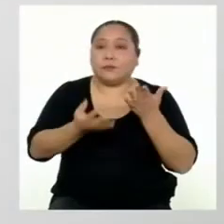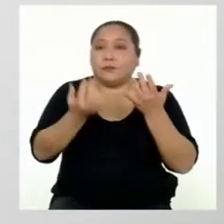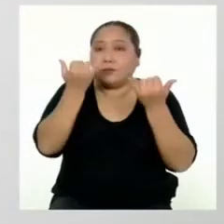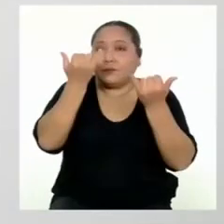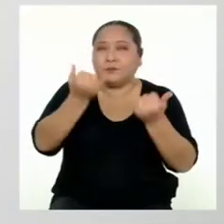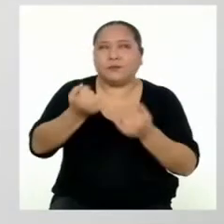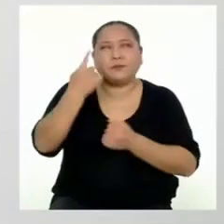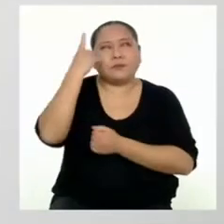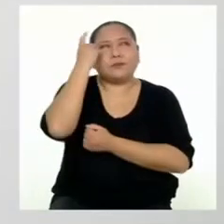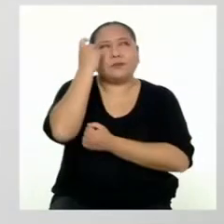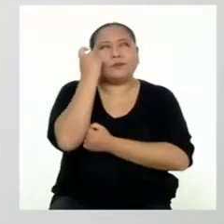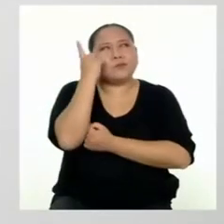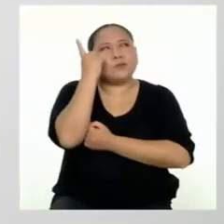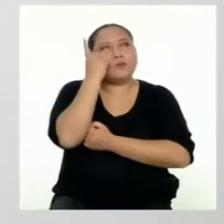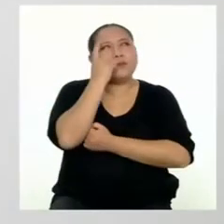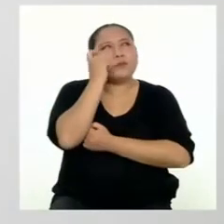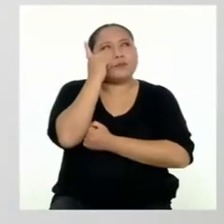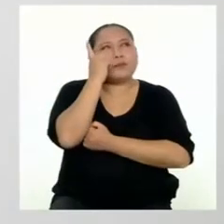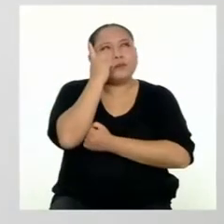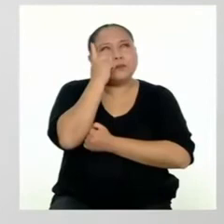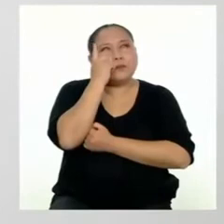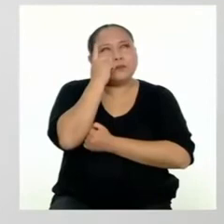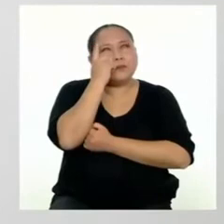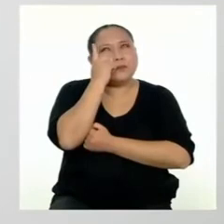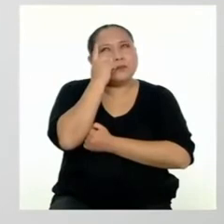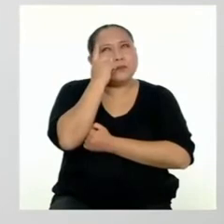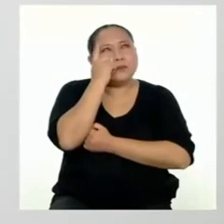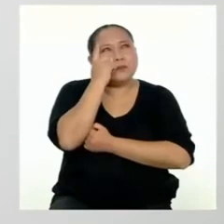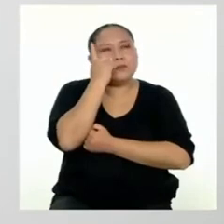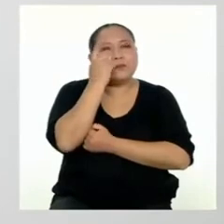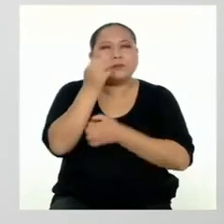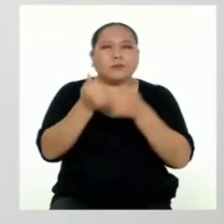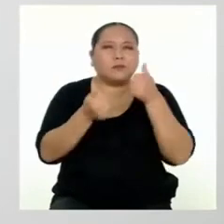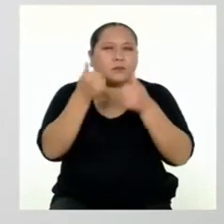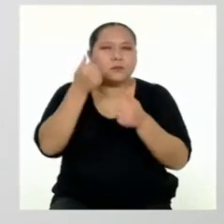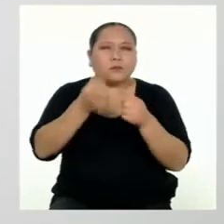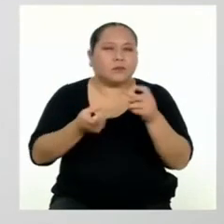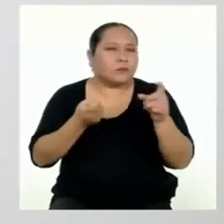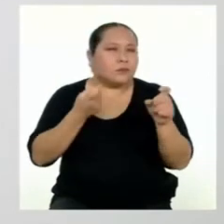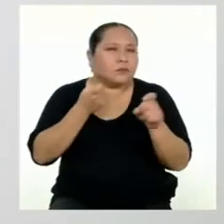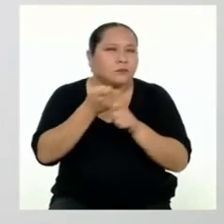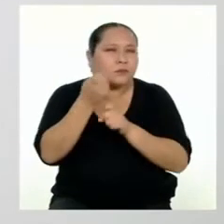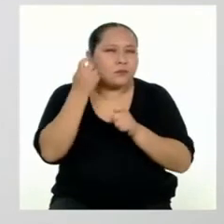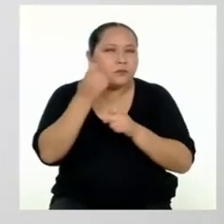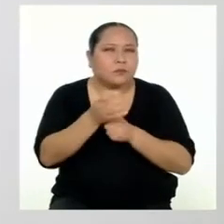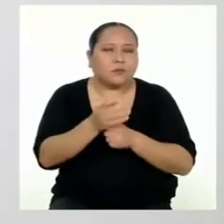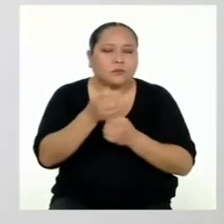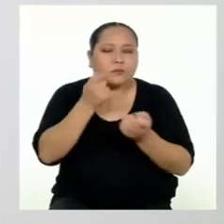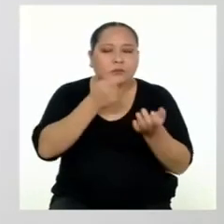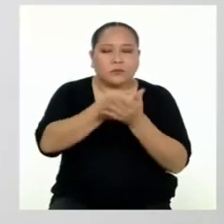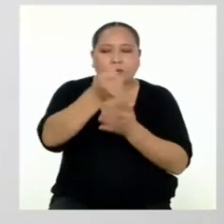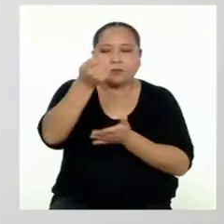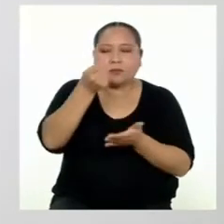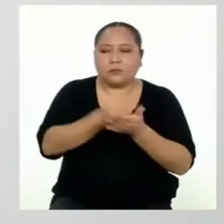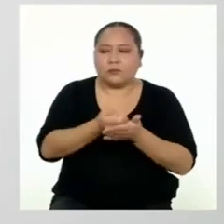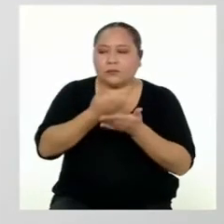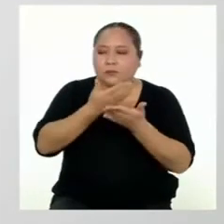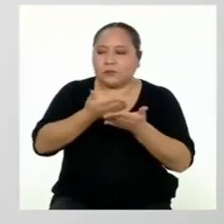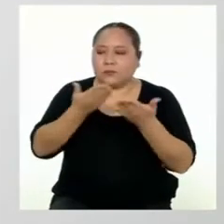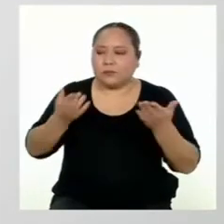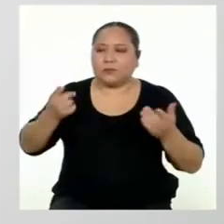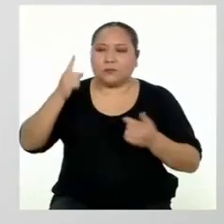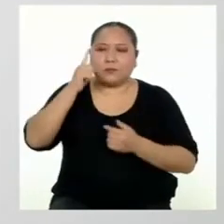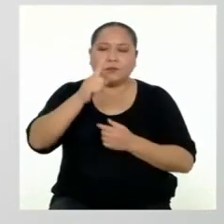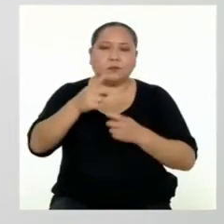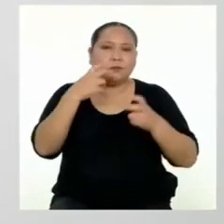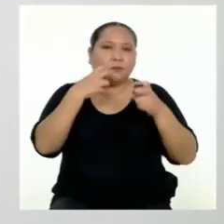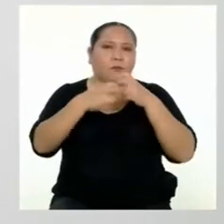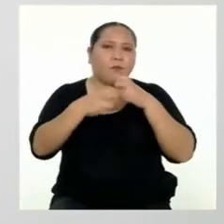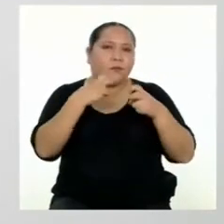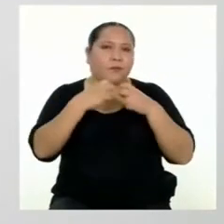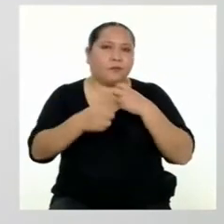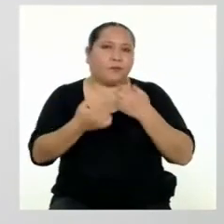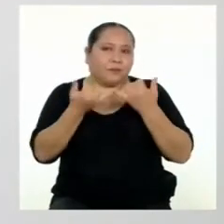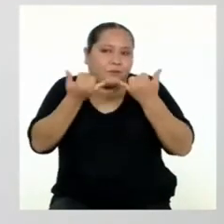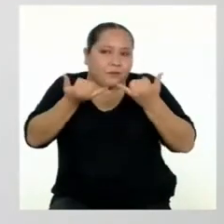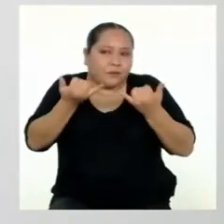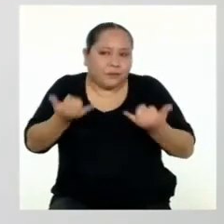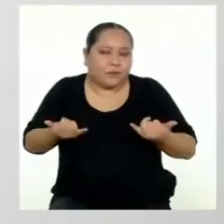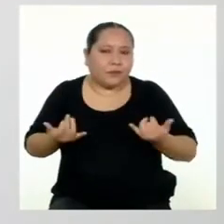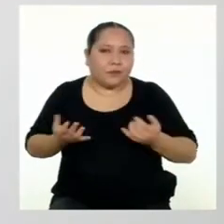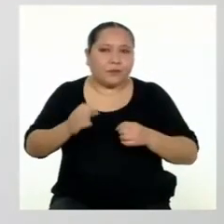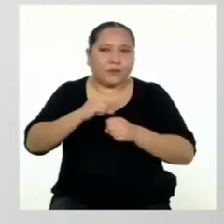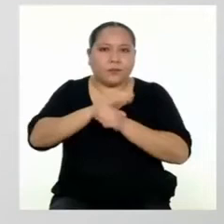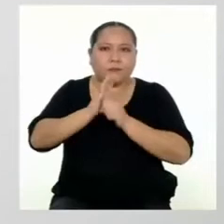nos estaremos preguntando, ¿cuál es el impacto de las decisiones de compra de bienes en una situación como la